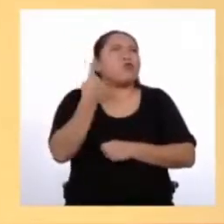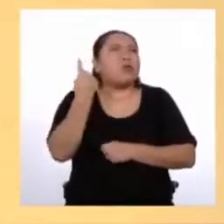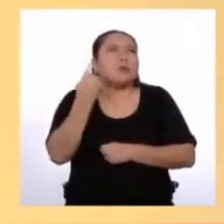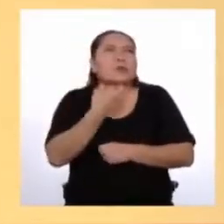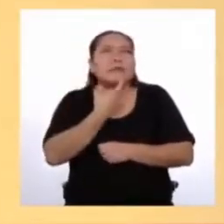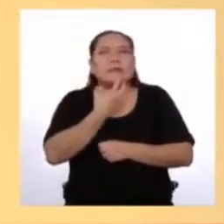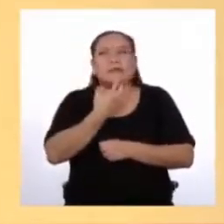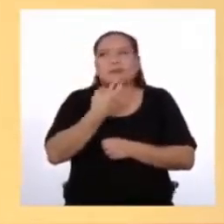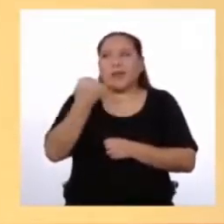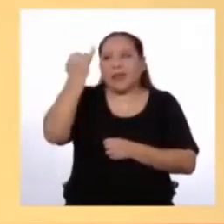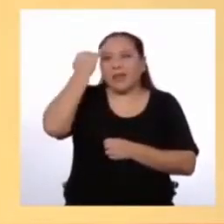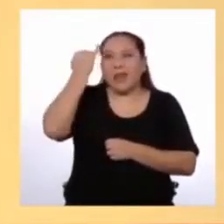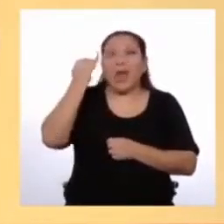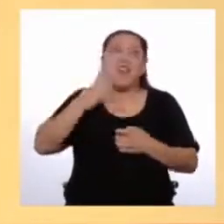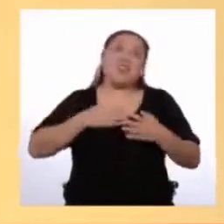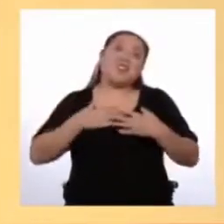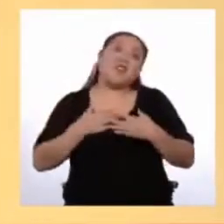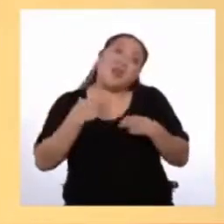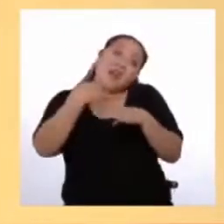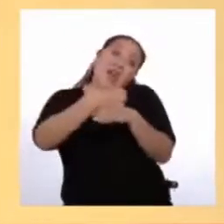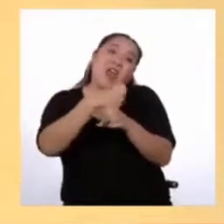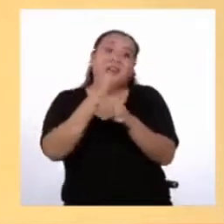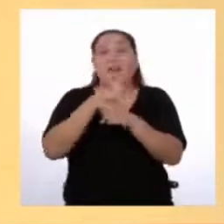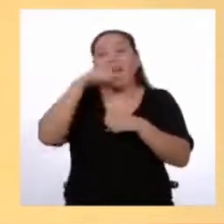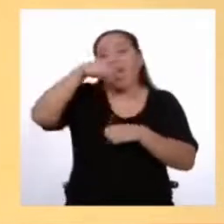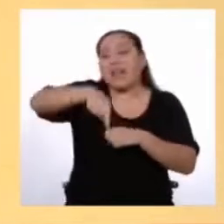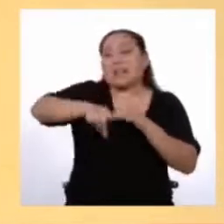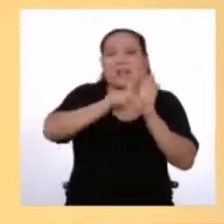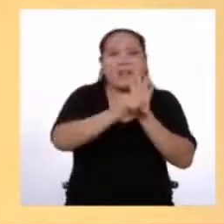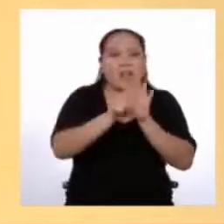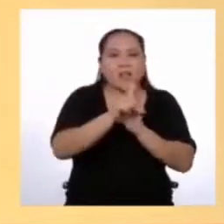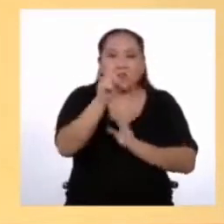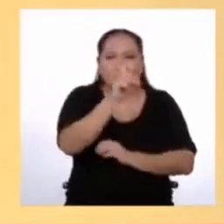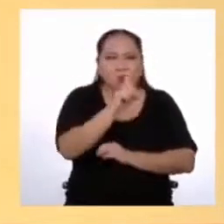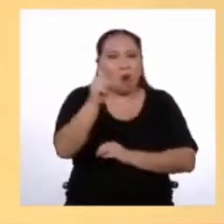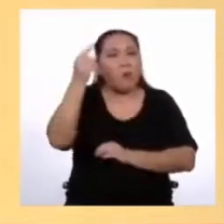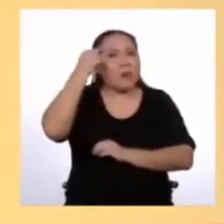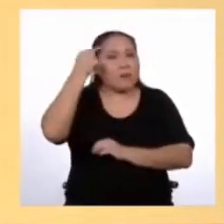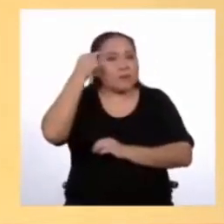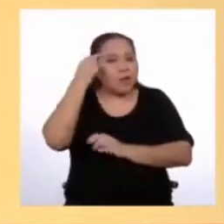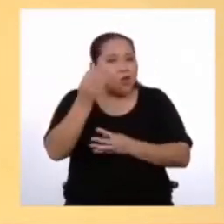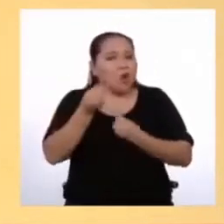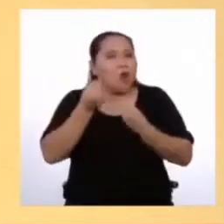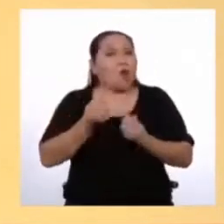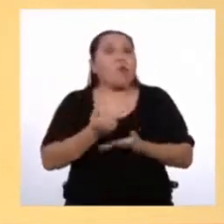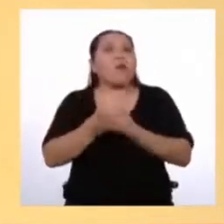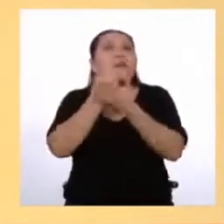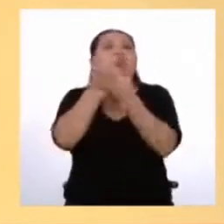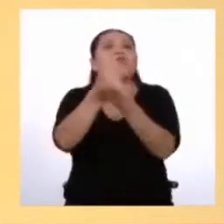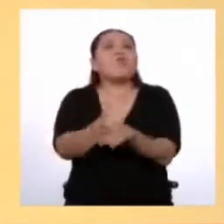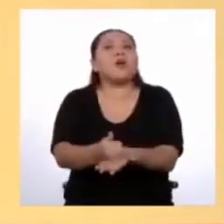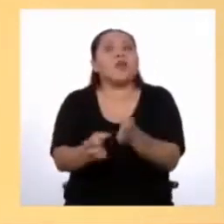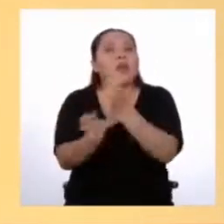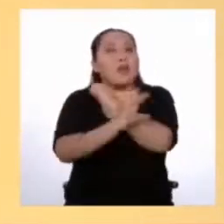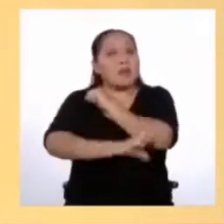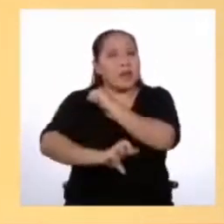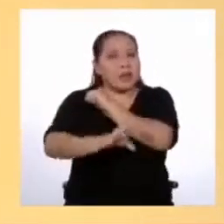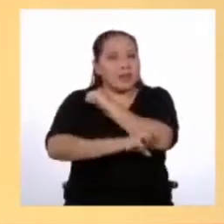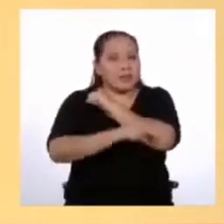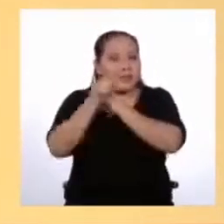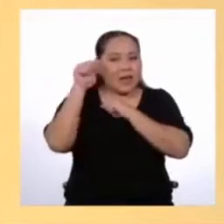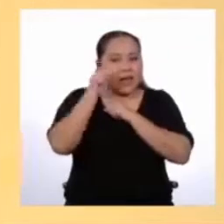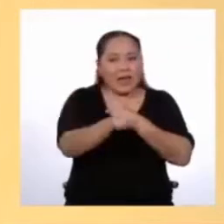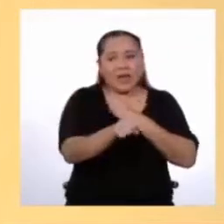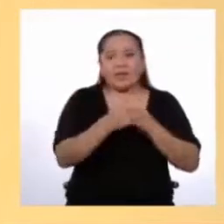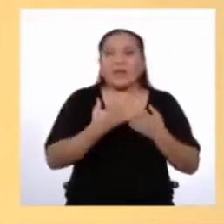soberbia de decir Yo creé esta ley Sino pensar en el bien que le van a hacer al país Al crear una herramienta